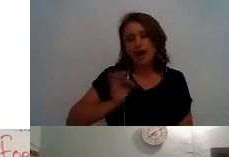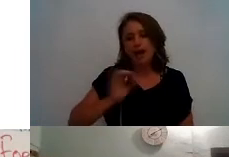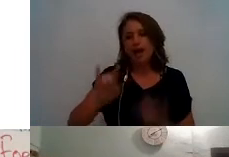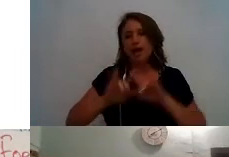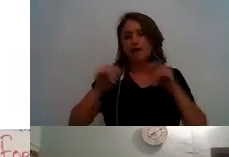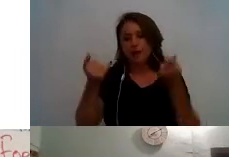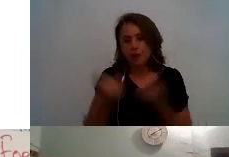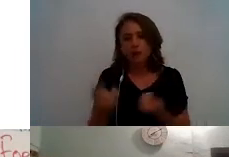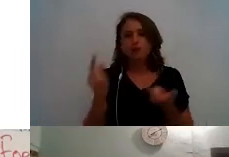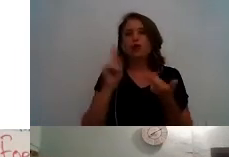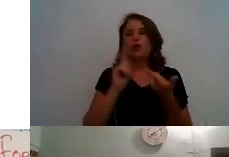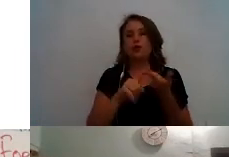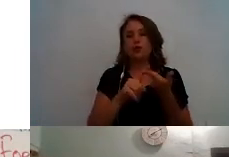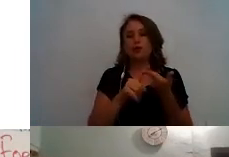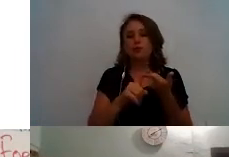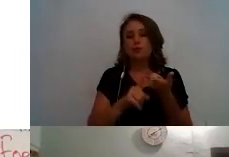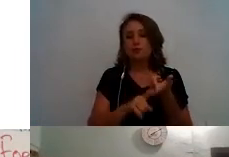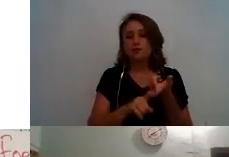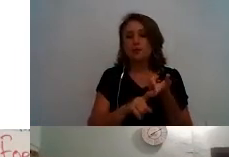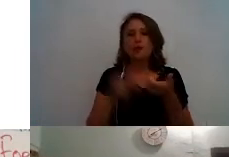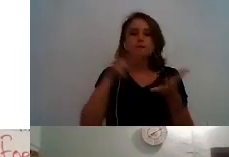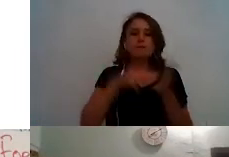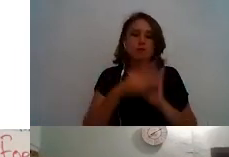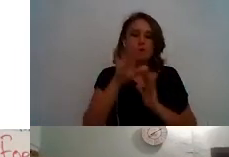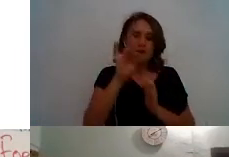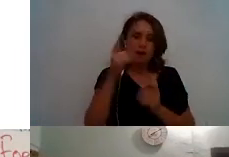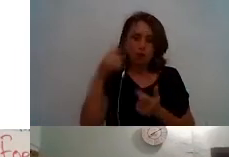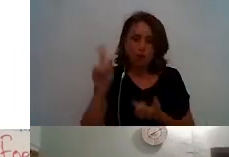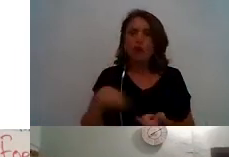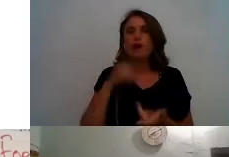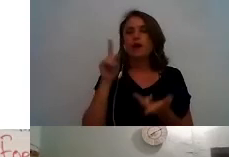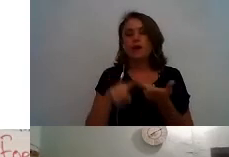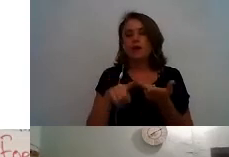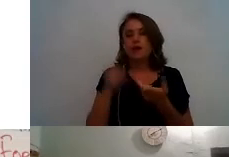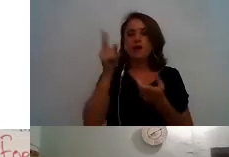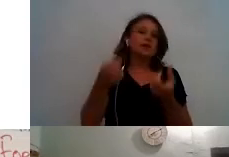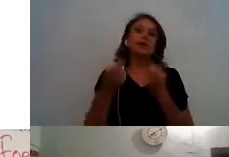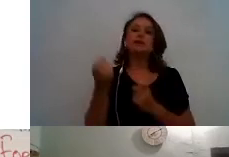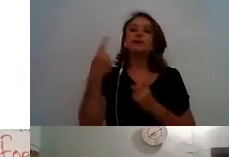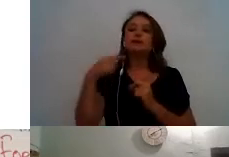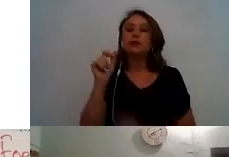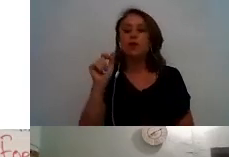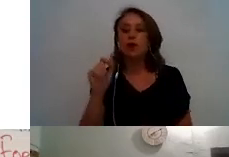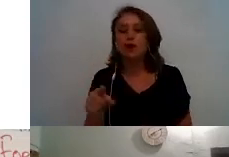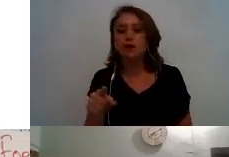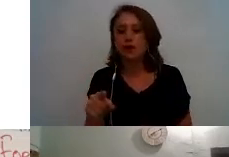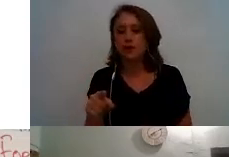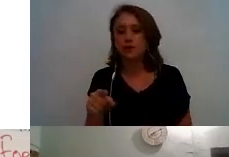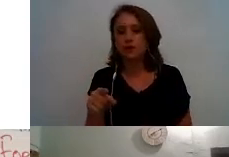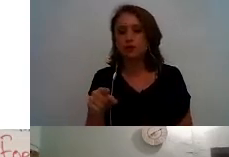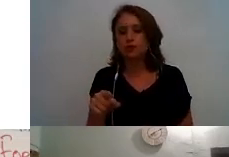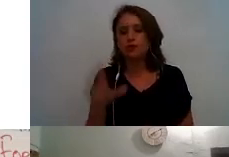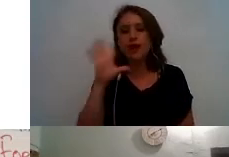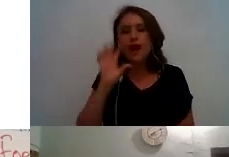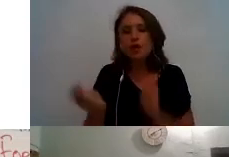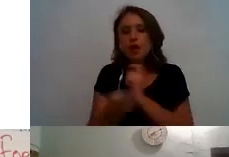identificado bueno cuáles son los problemas y cuál es la necesidad digamos o la situación en la cual se quiere hacer algo para cambiar